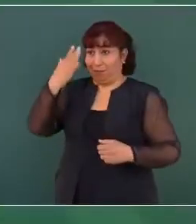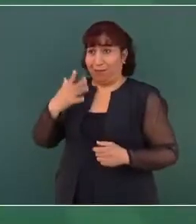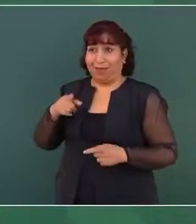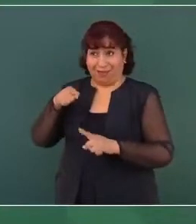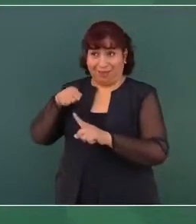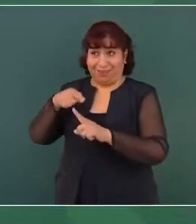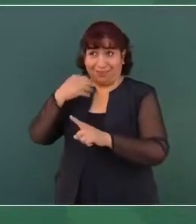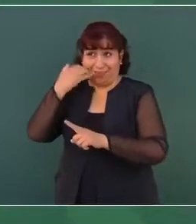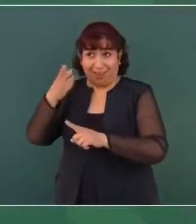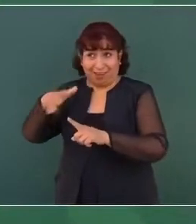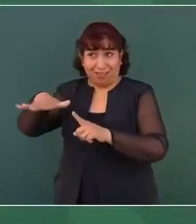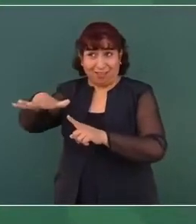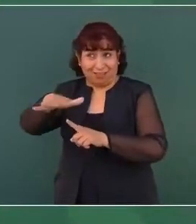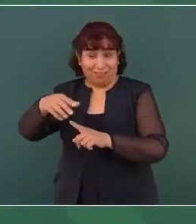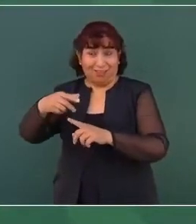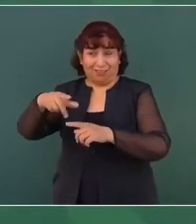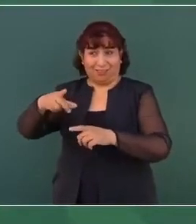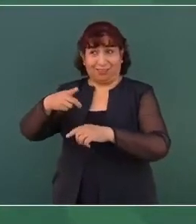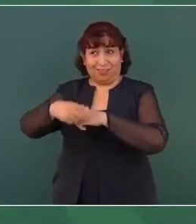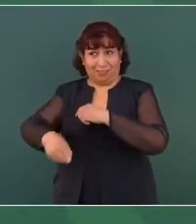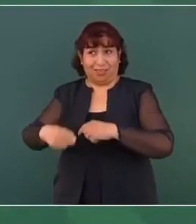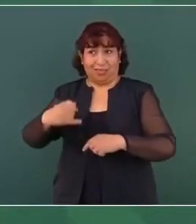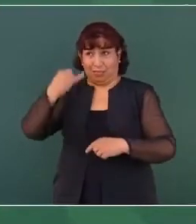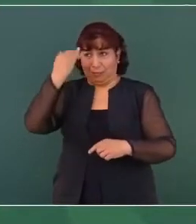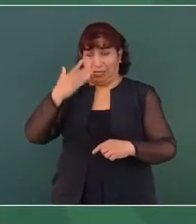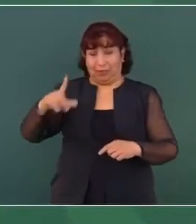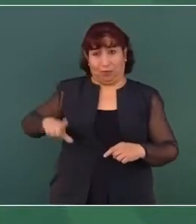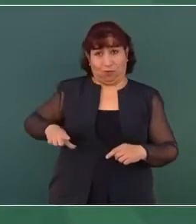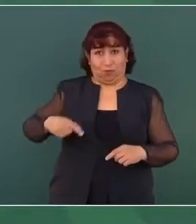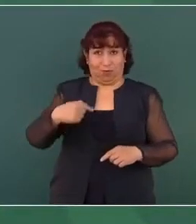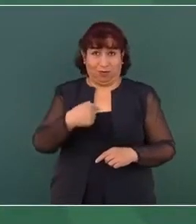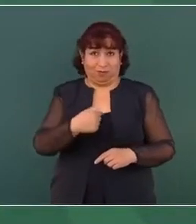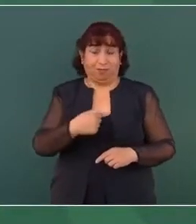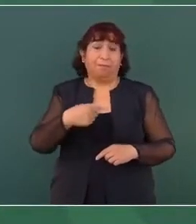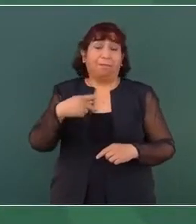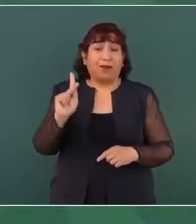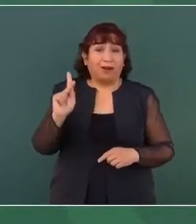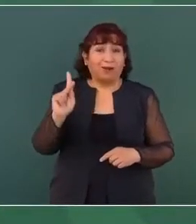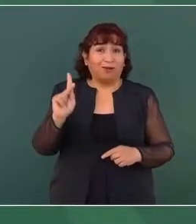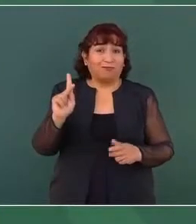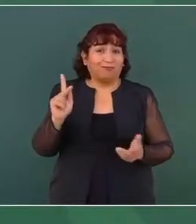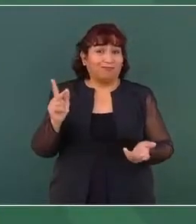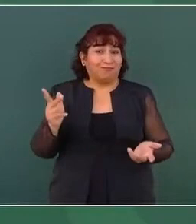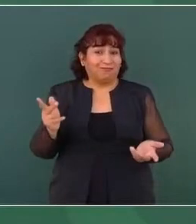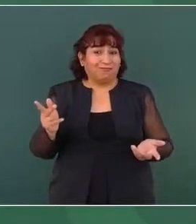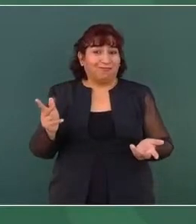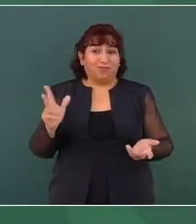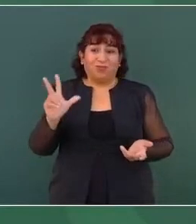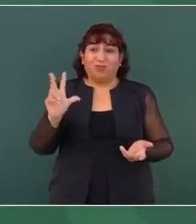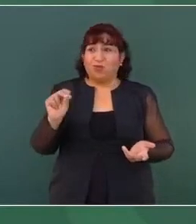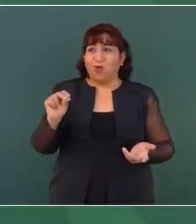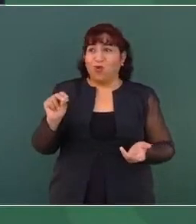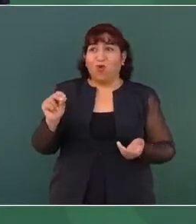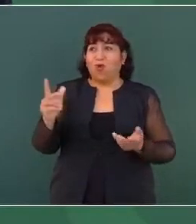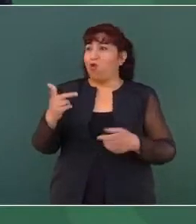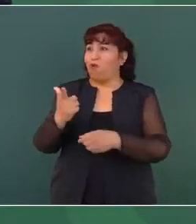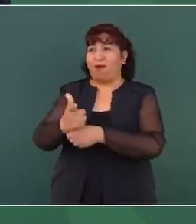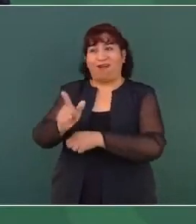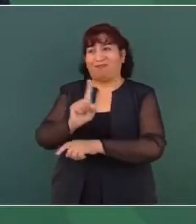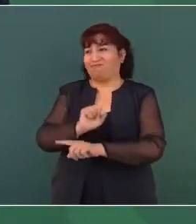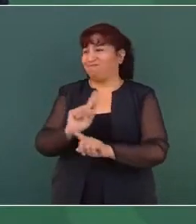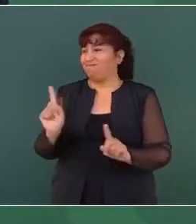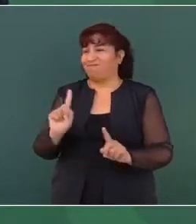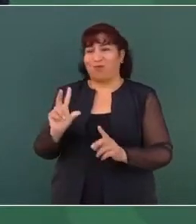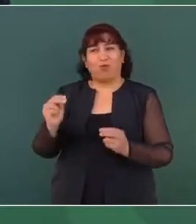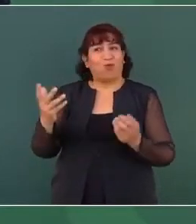del gobierno, pero no lo van a lograr.